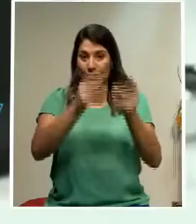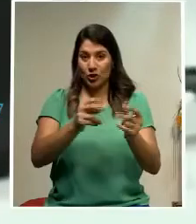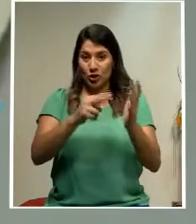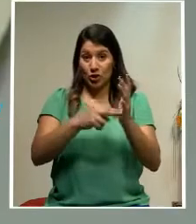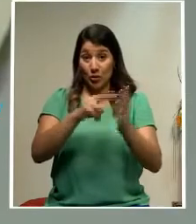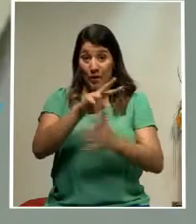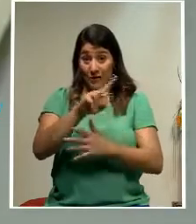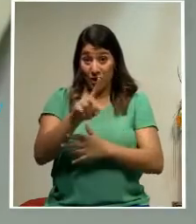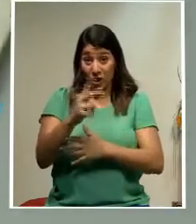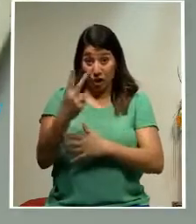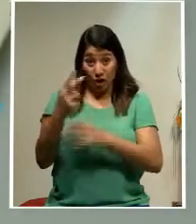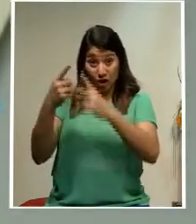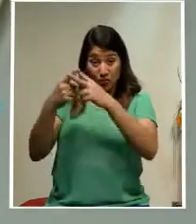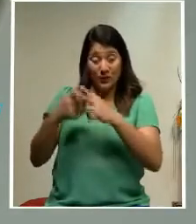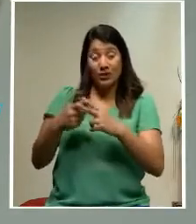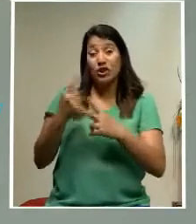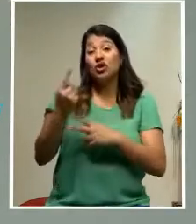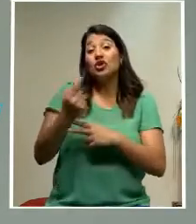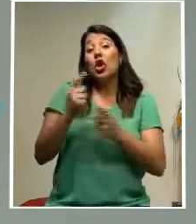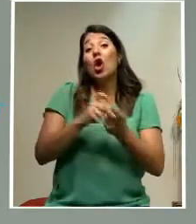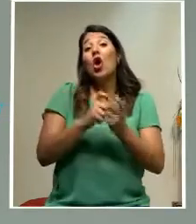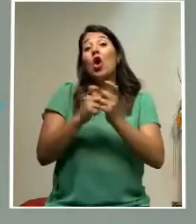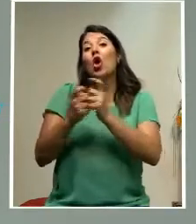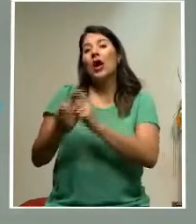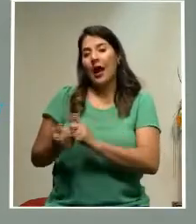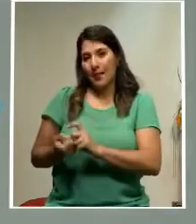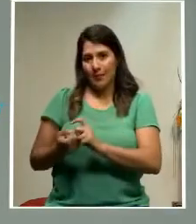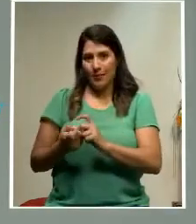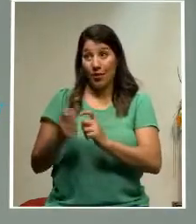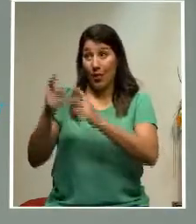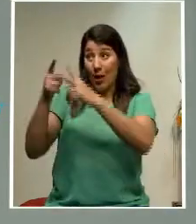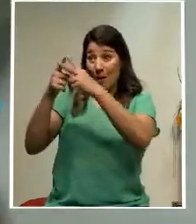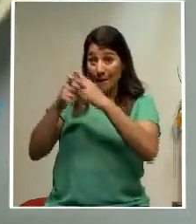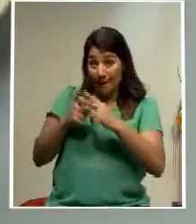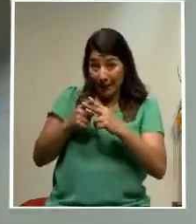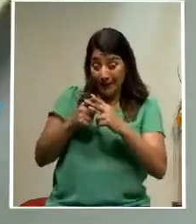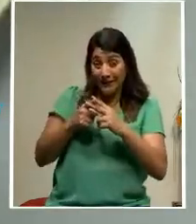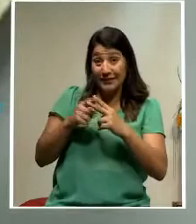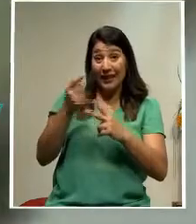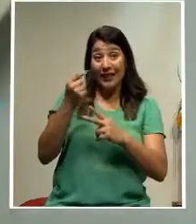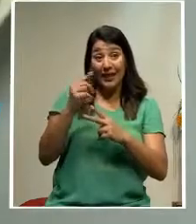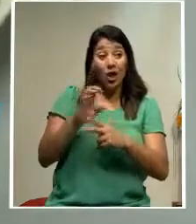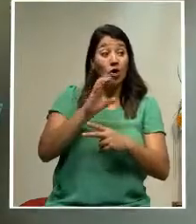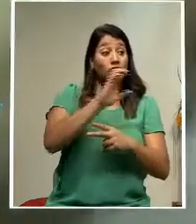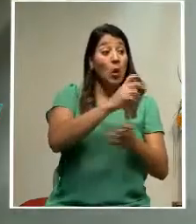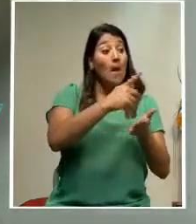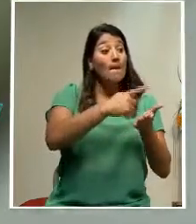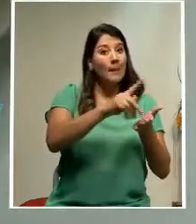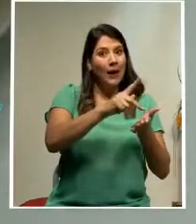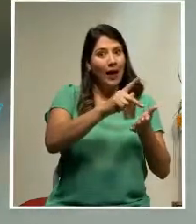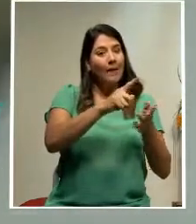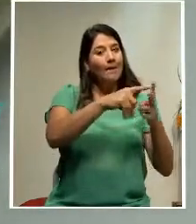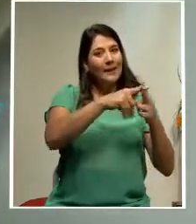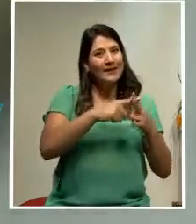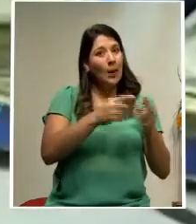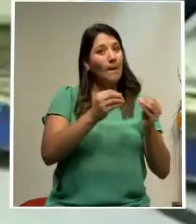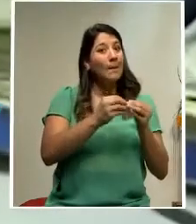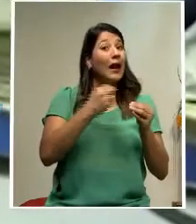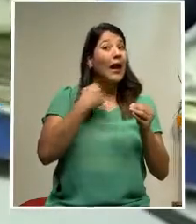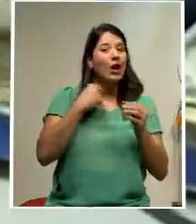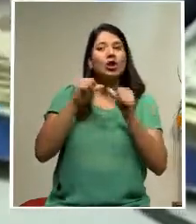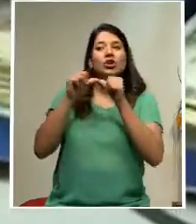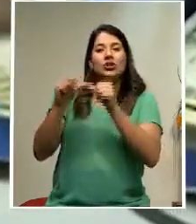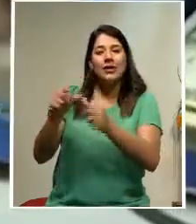dos corresponderían únicamente a un cambio en la fuente de financiamiento de los gastos previos en mejores condiciones. Tanto estos